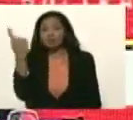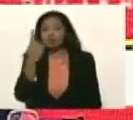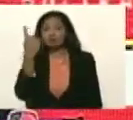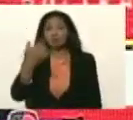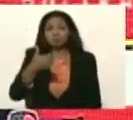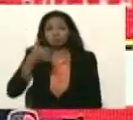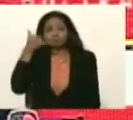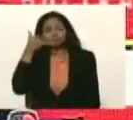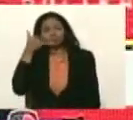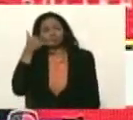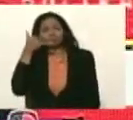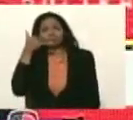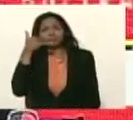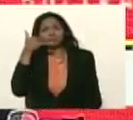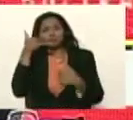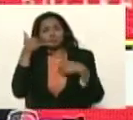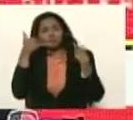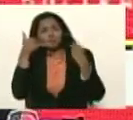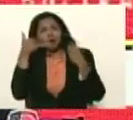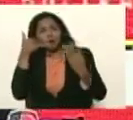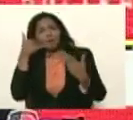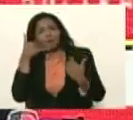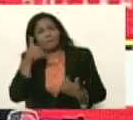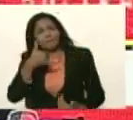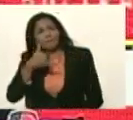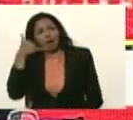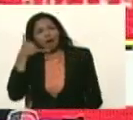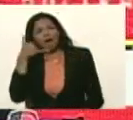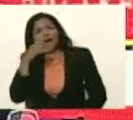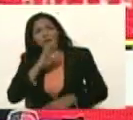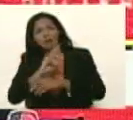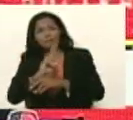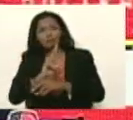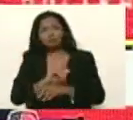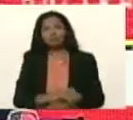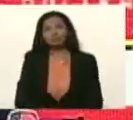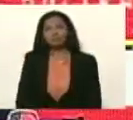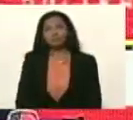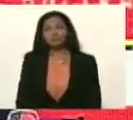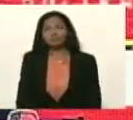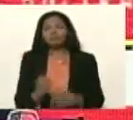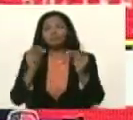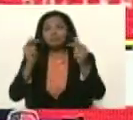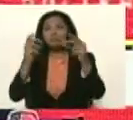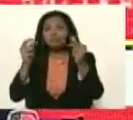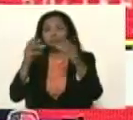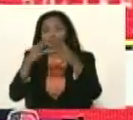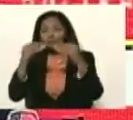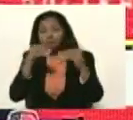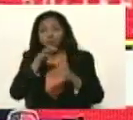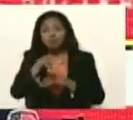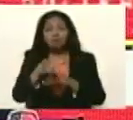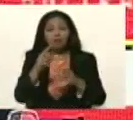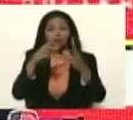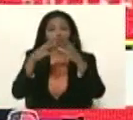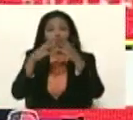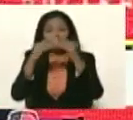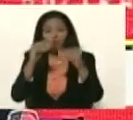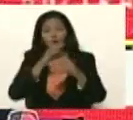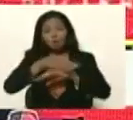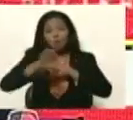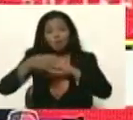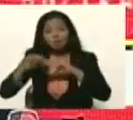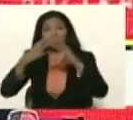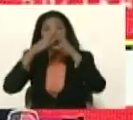llamada, una sola llamada, se activan todos los estados, todos los municipios,